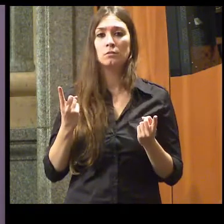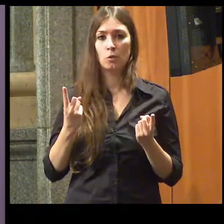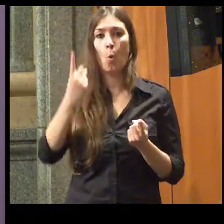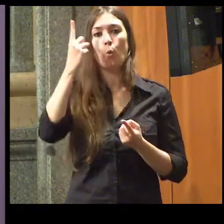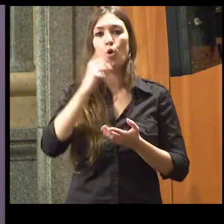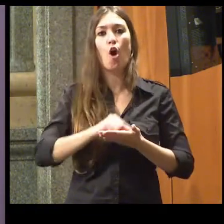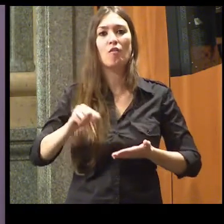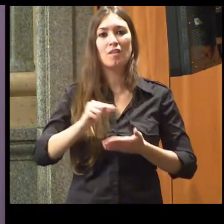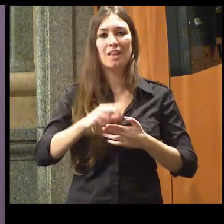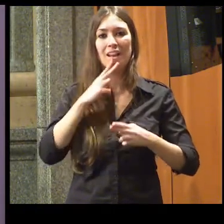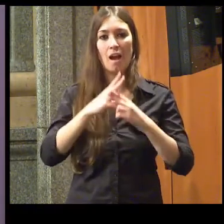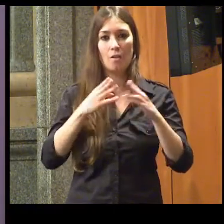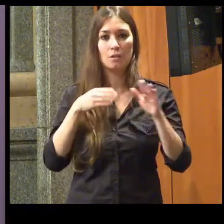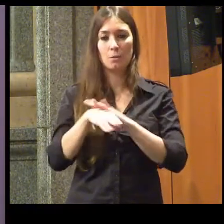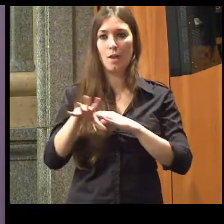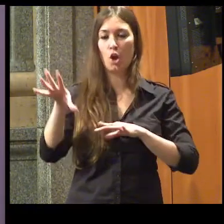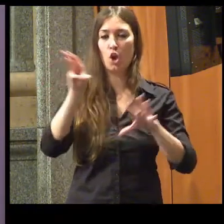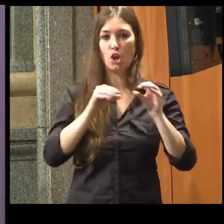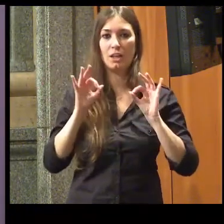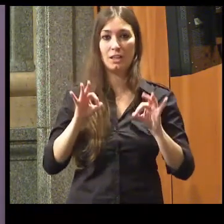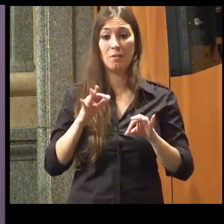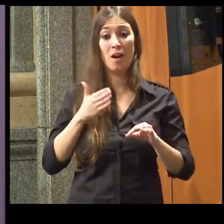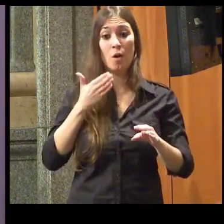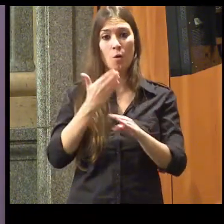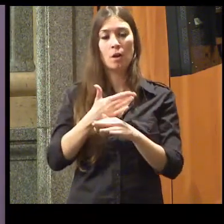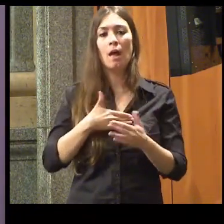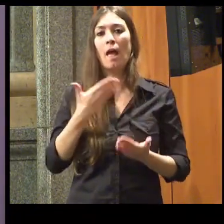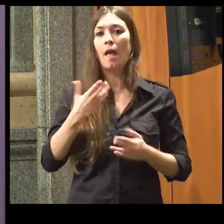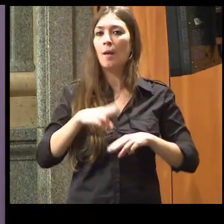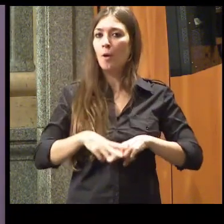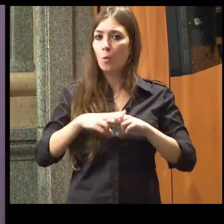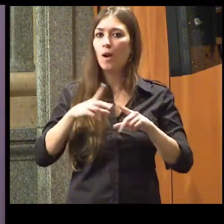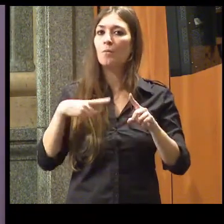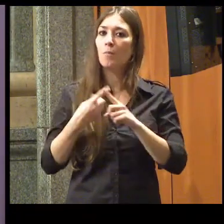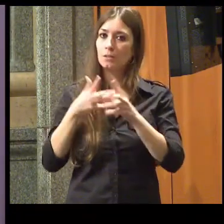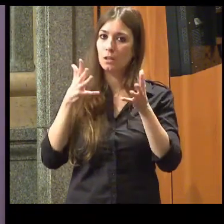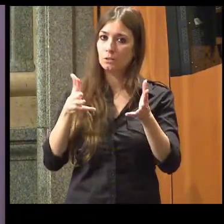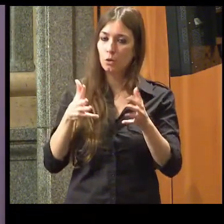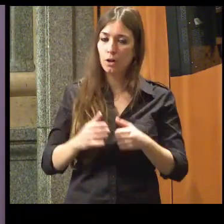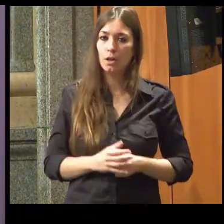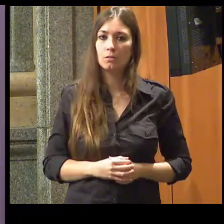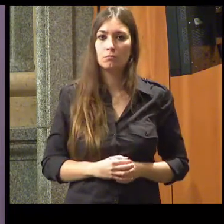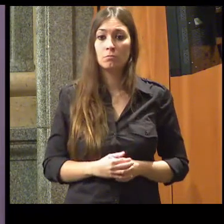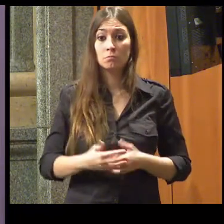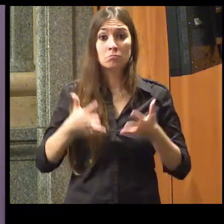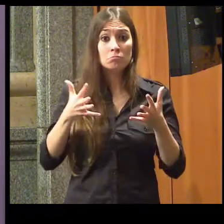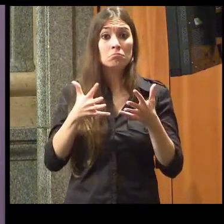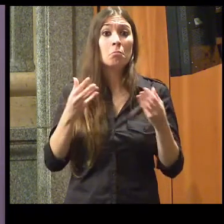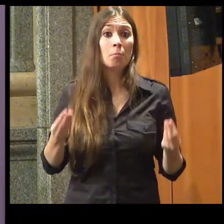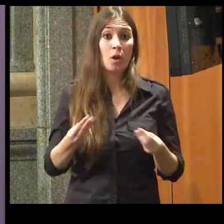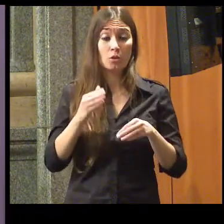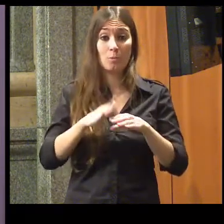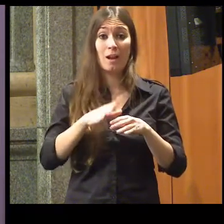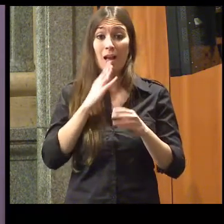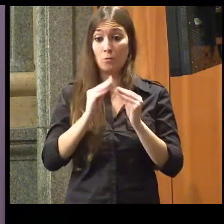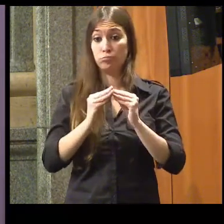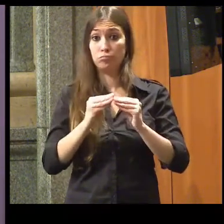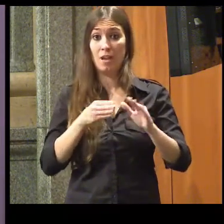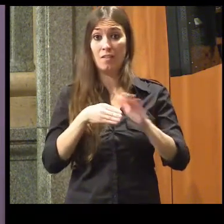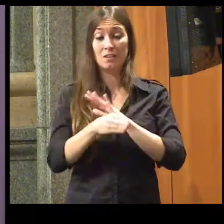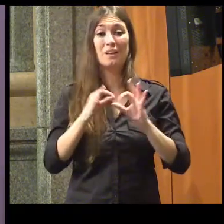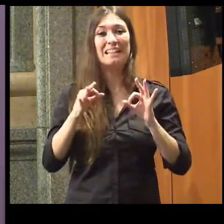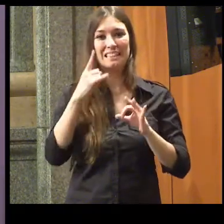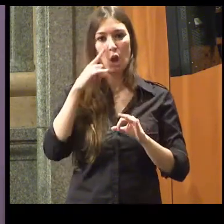oficina de accesibilidad cognitiva donde se pueda evaluar y asesorar sobre las mejoras en la accesibilidad